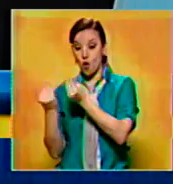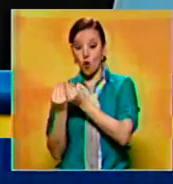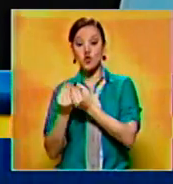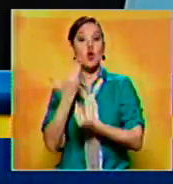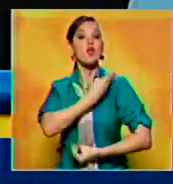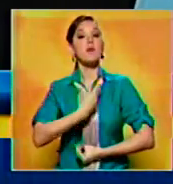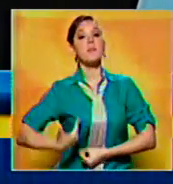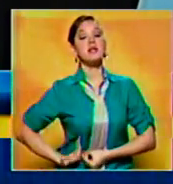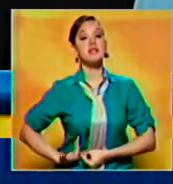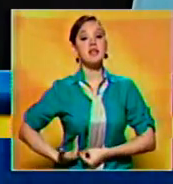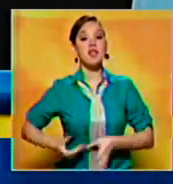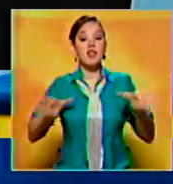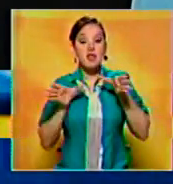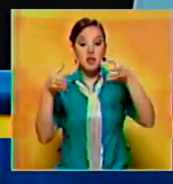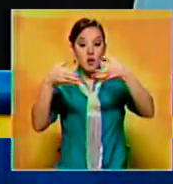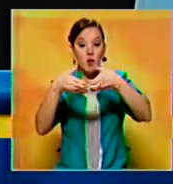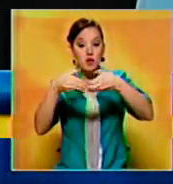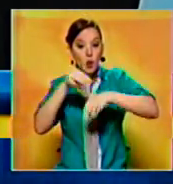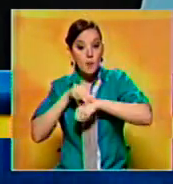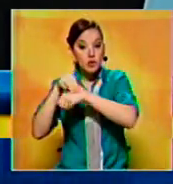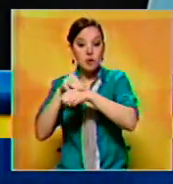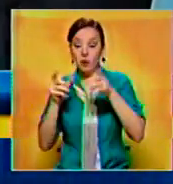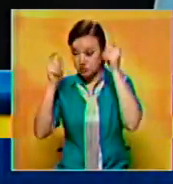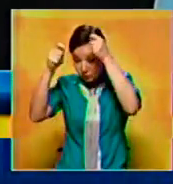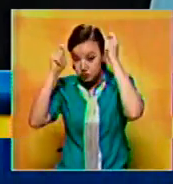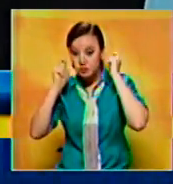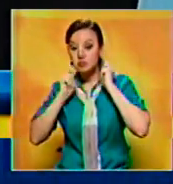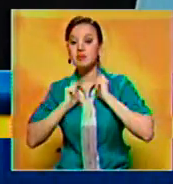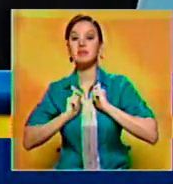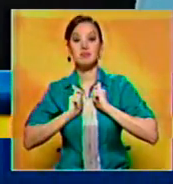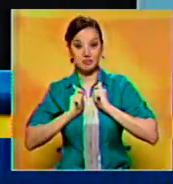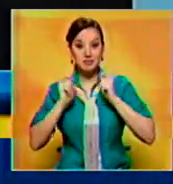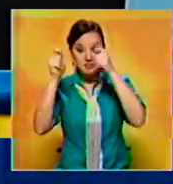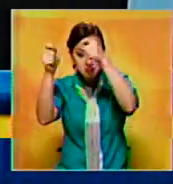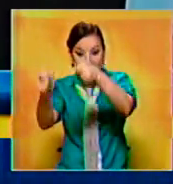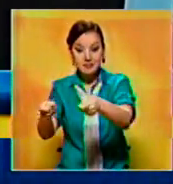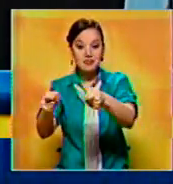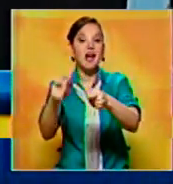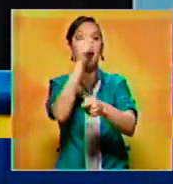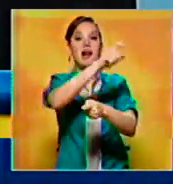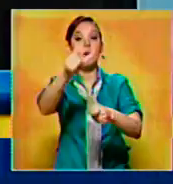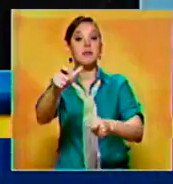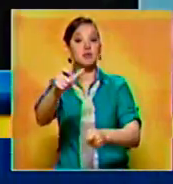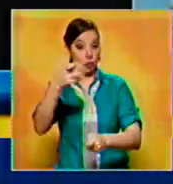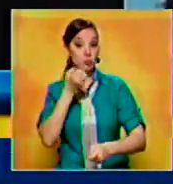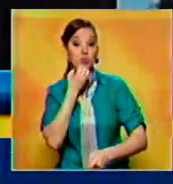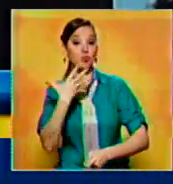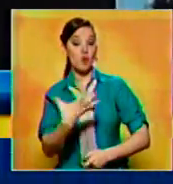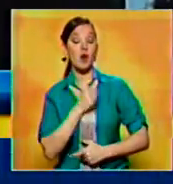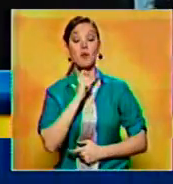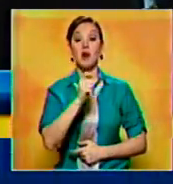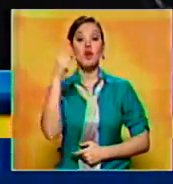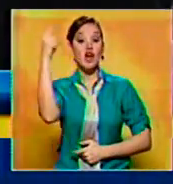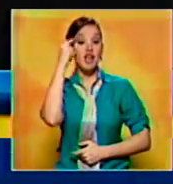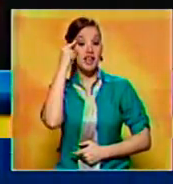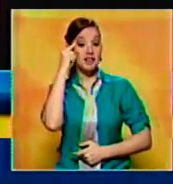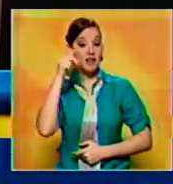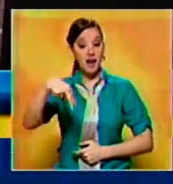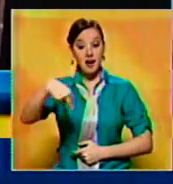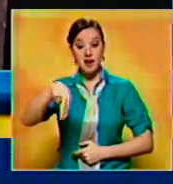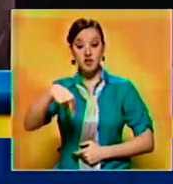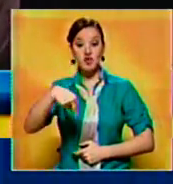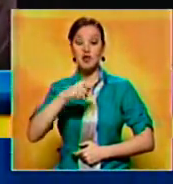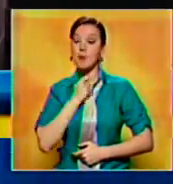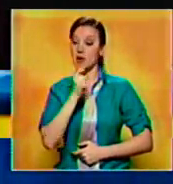Presidente del Consejo Municipal, hicieron entrega de los reconocimientos a los merecedores del galardón a propósito del Día Nacional del Periodista